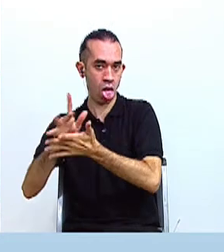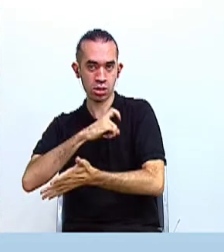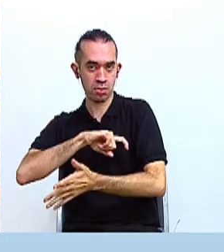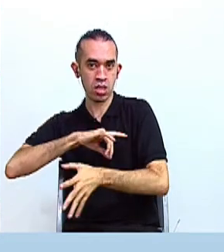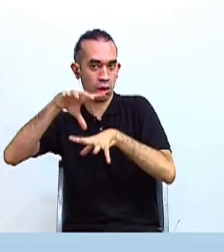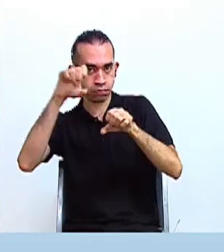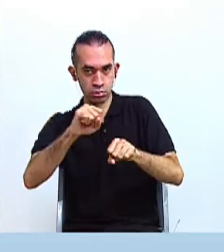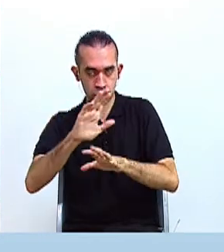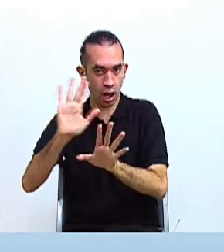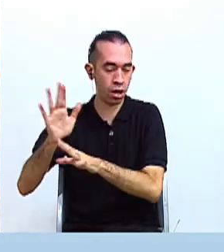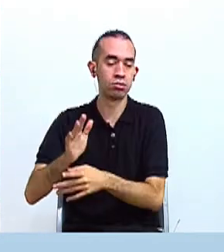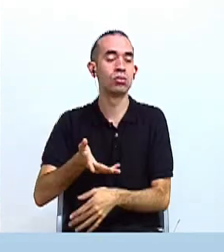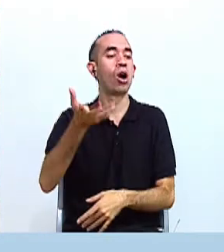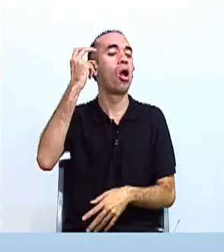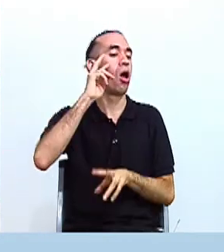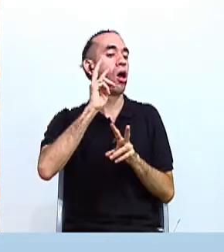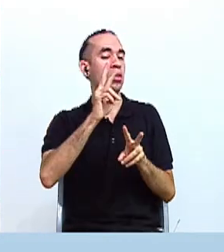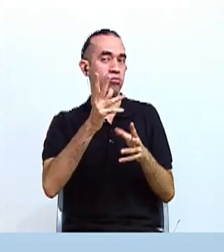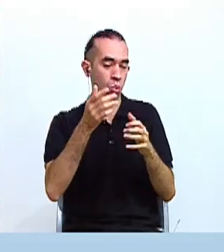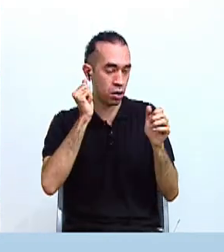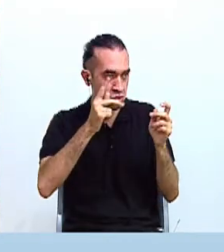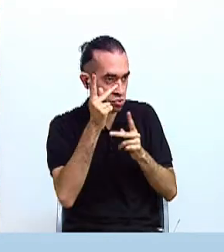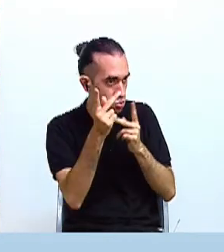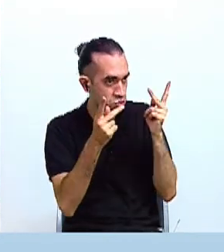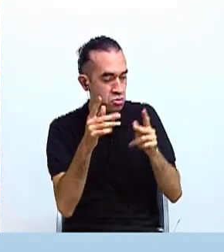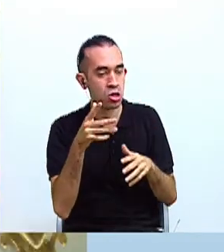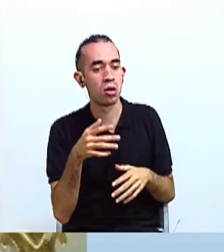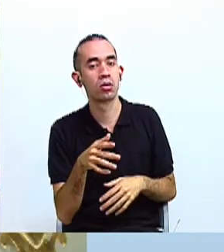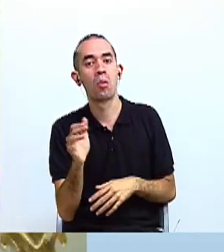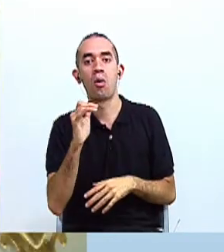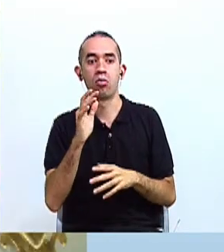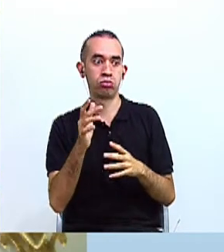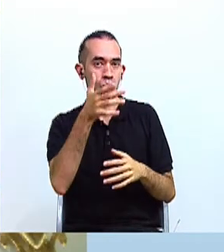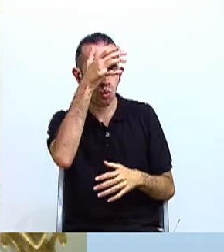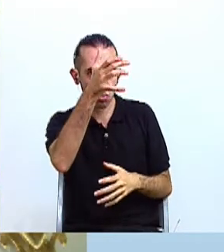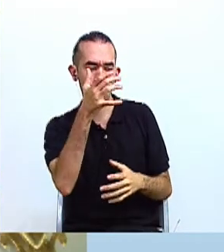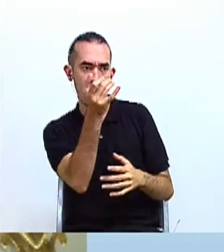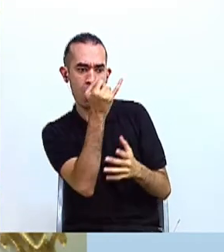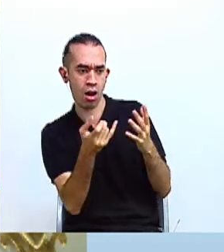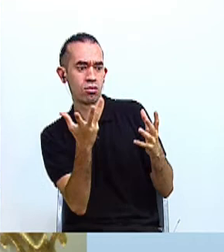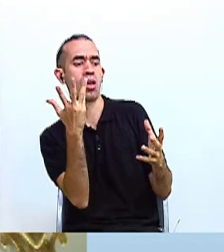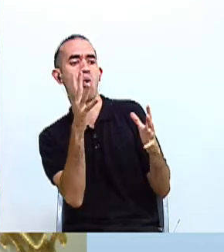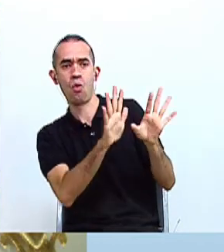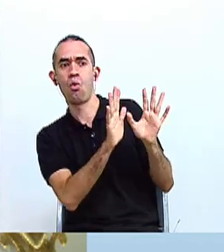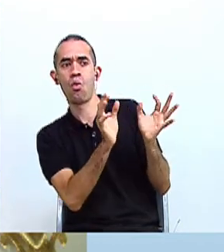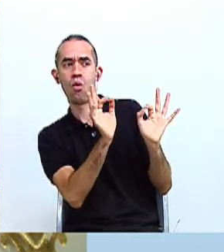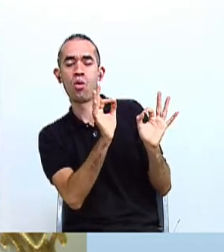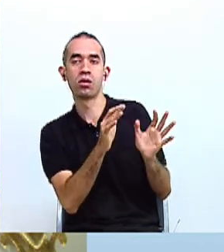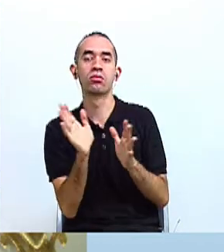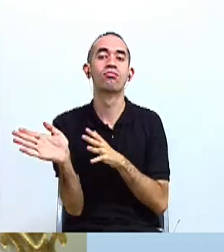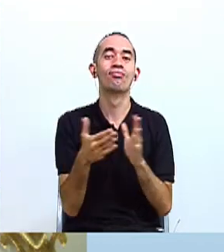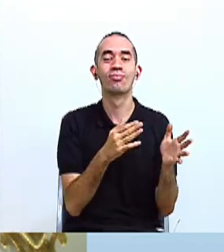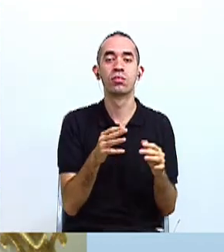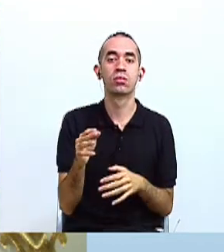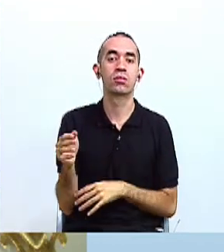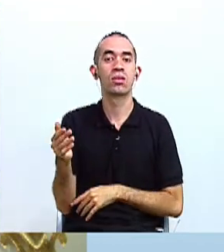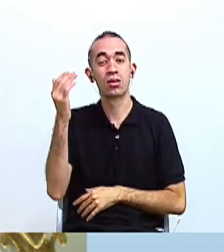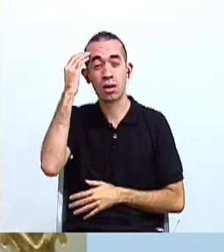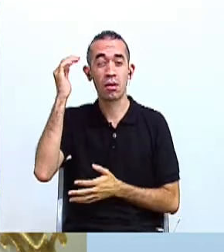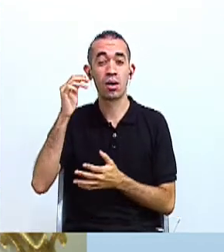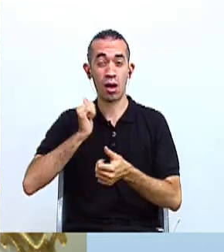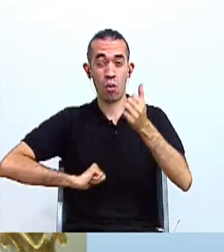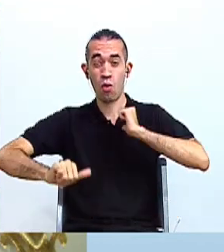a este sitio de arte, de cultura en Costa Rica. Tenemos también los museos del Banco Central,